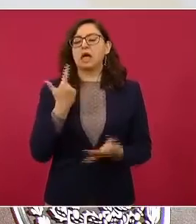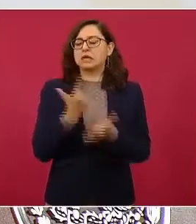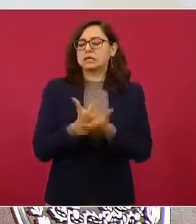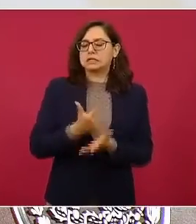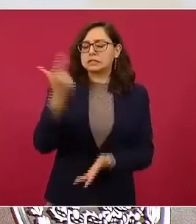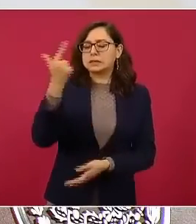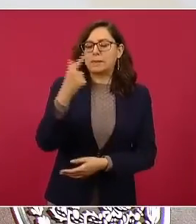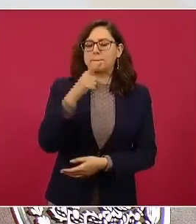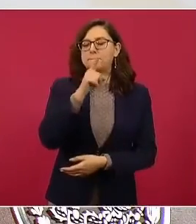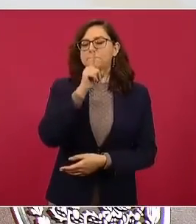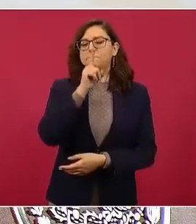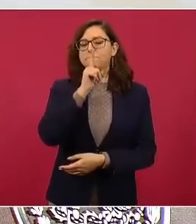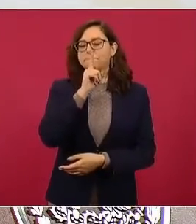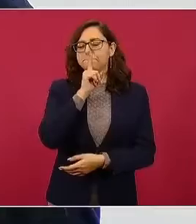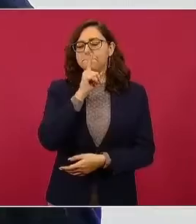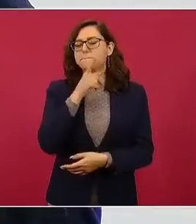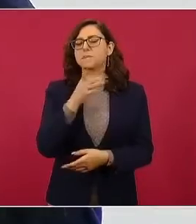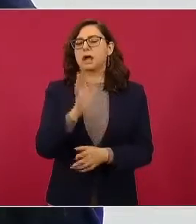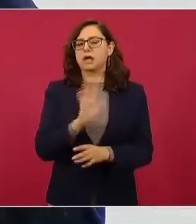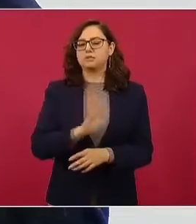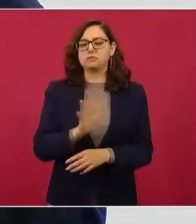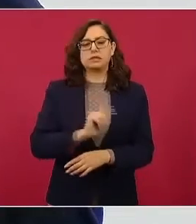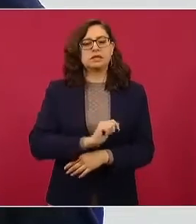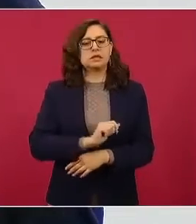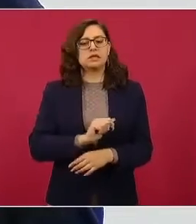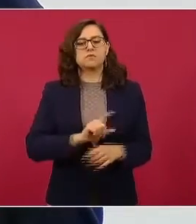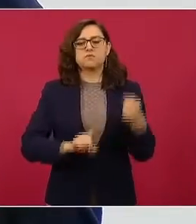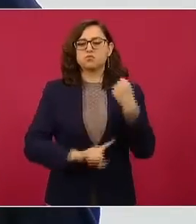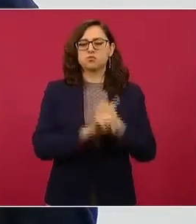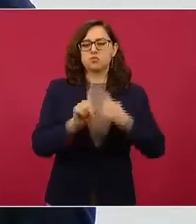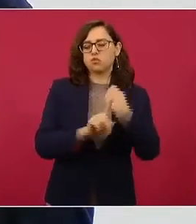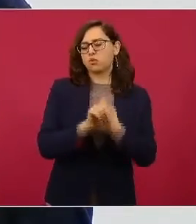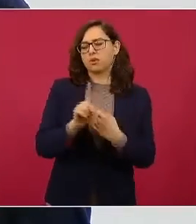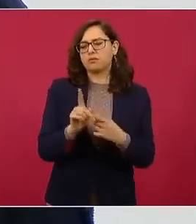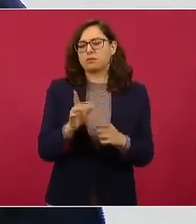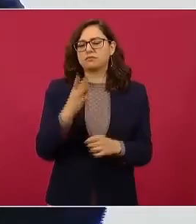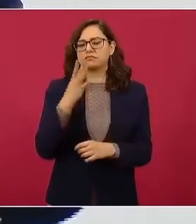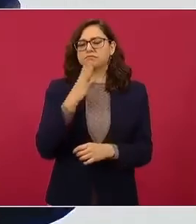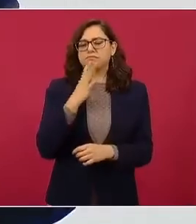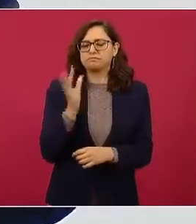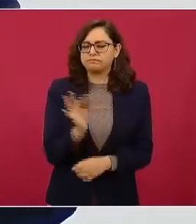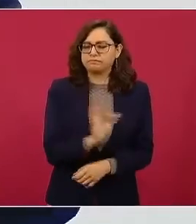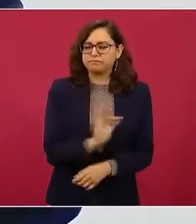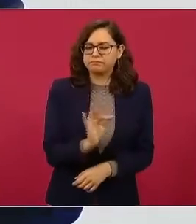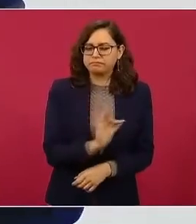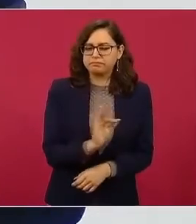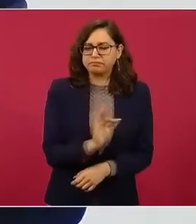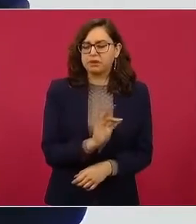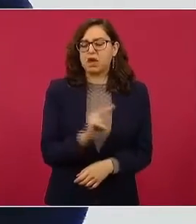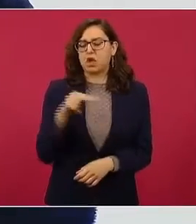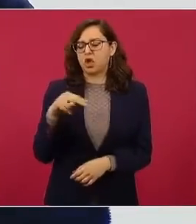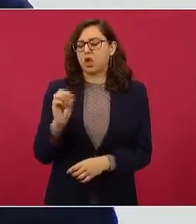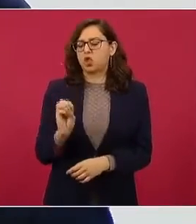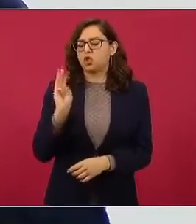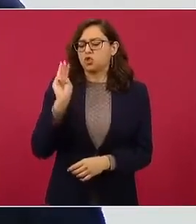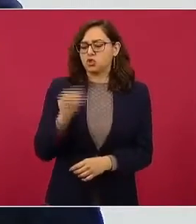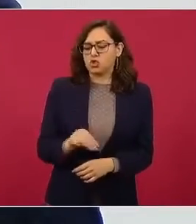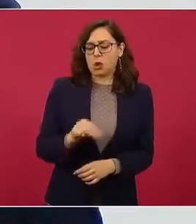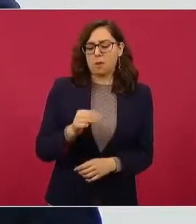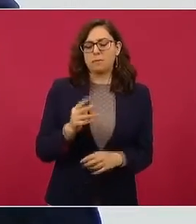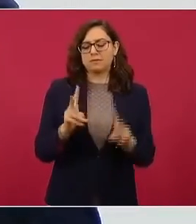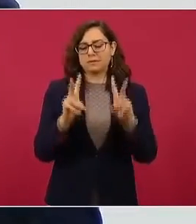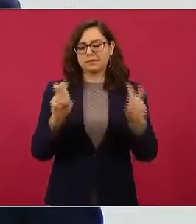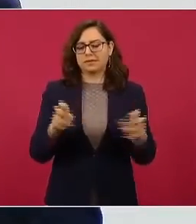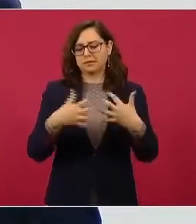no estaban dando litros de menos, otro tipo de problemas en la bomba, de acuerdo a la NOM mexicana